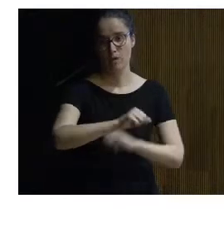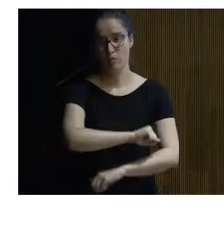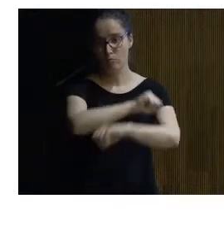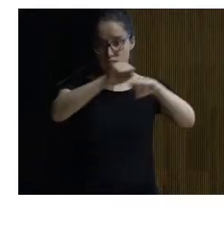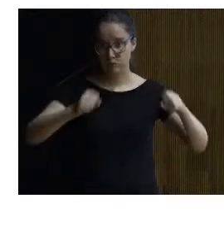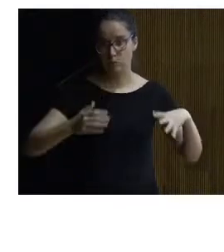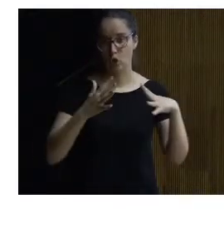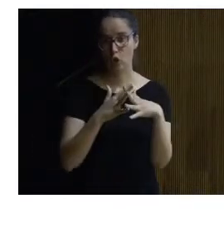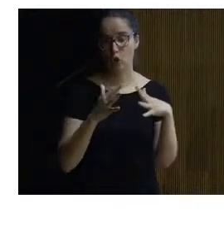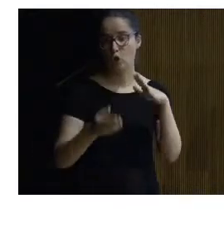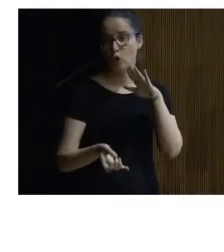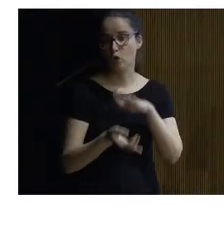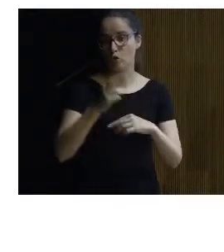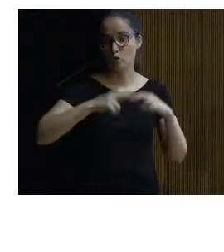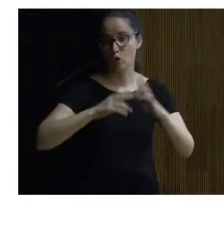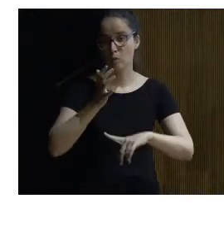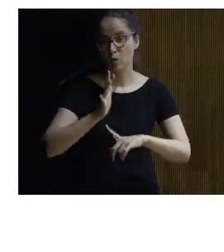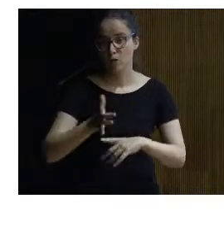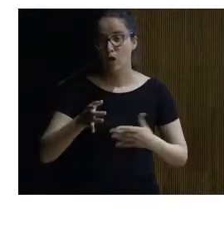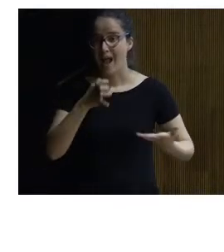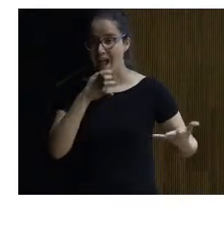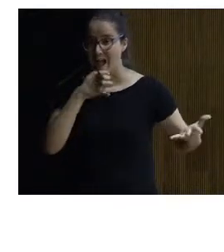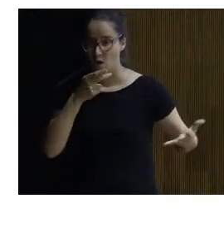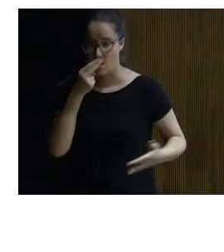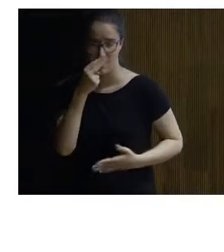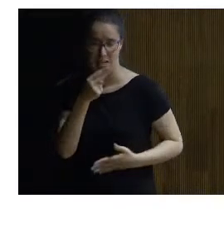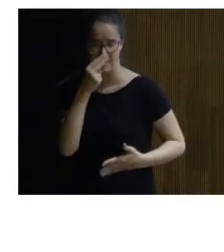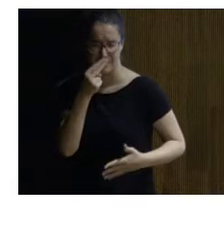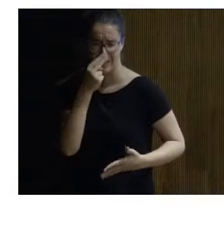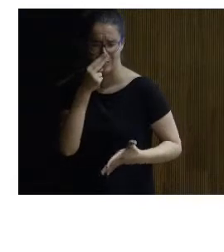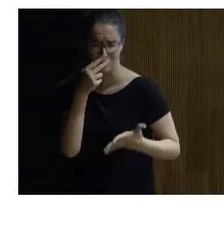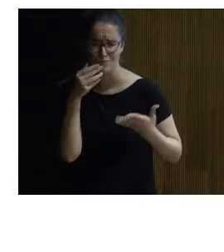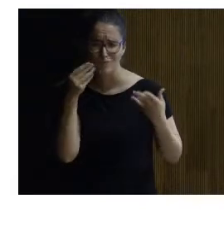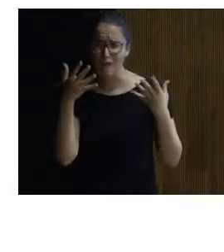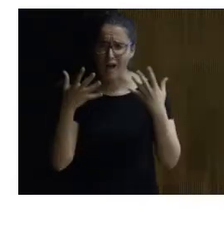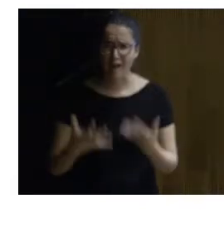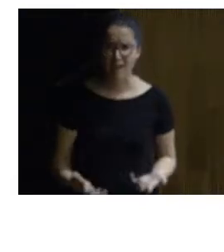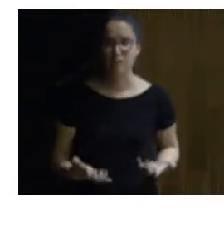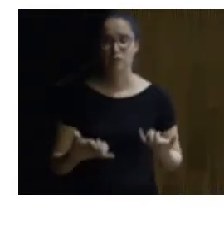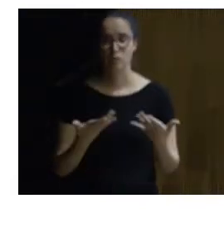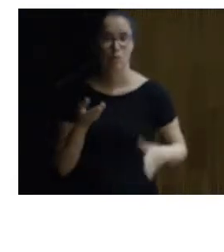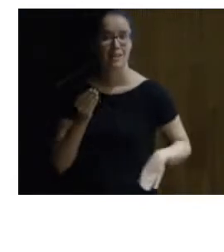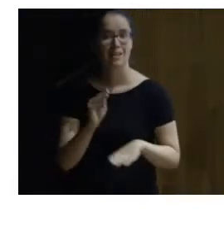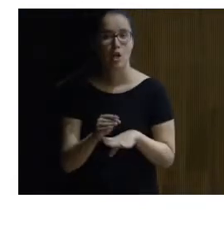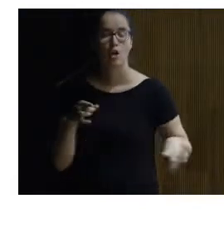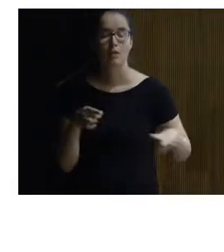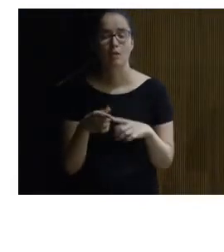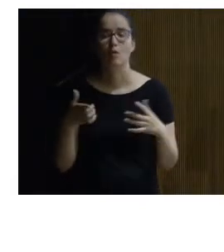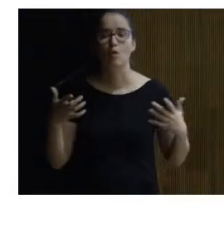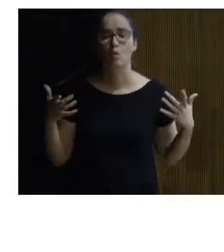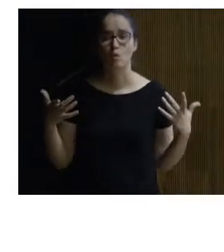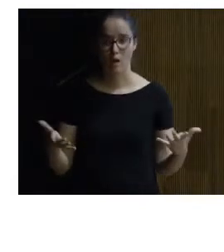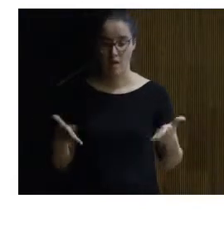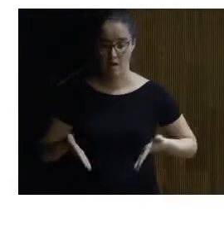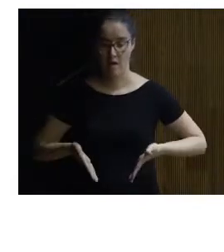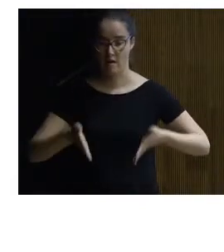la construcción del propio molino por bueno pues están recibiendo muchísimas visitas entonces bueno pues con esa partida lo que pretendían era en